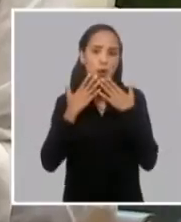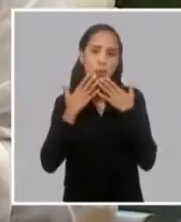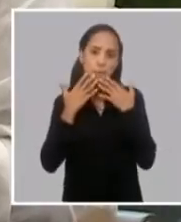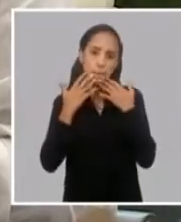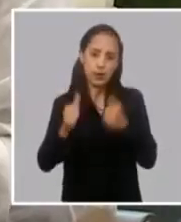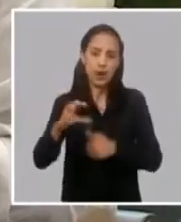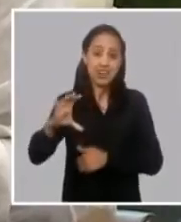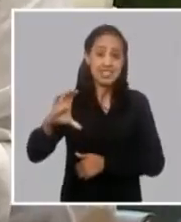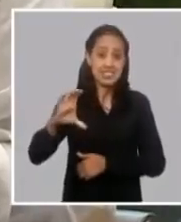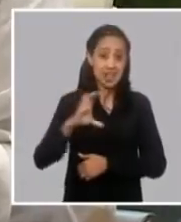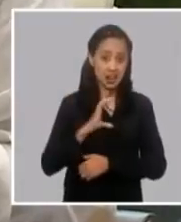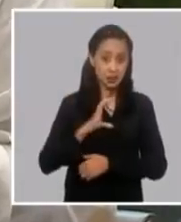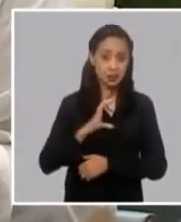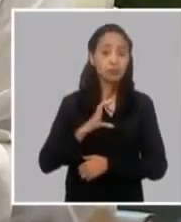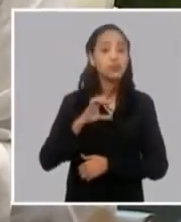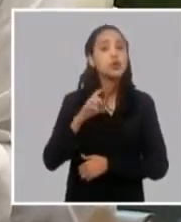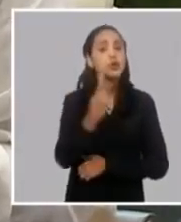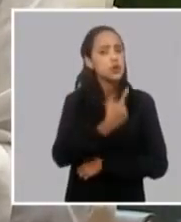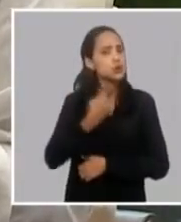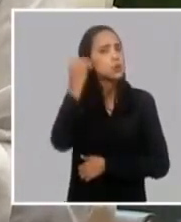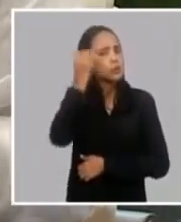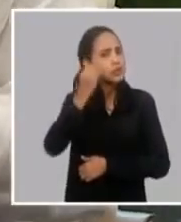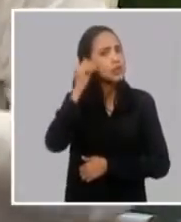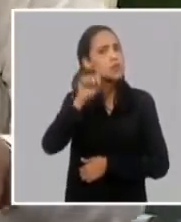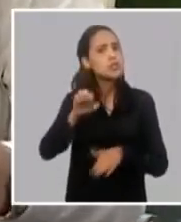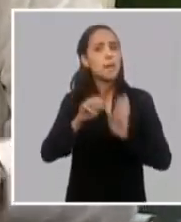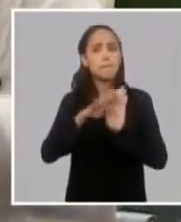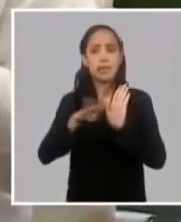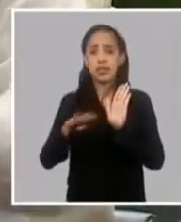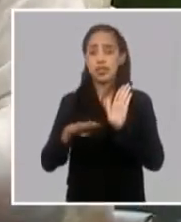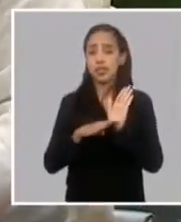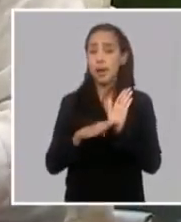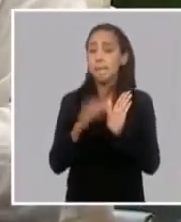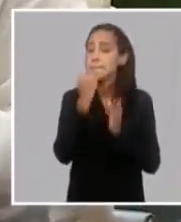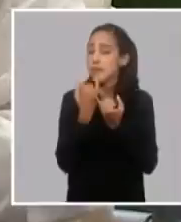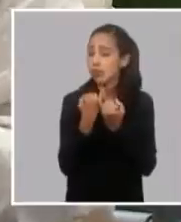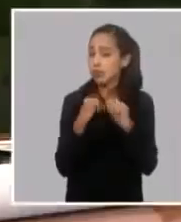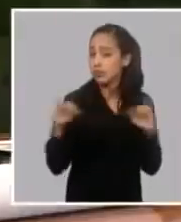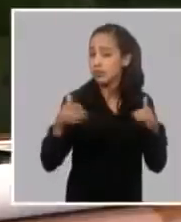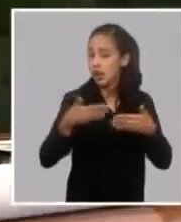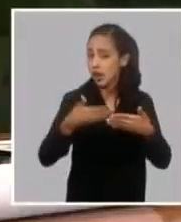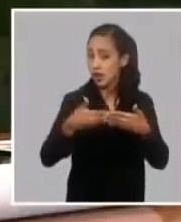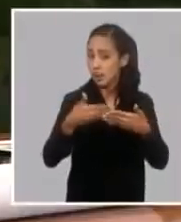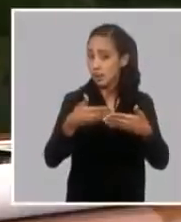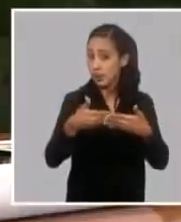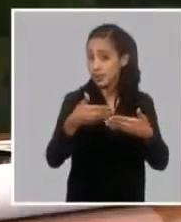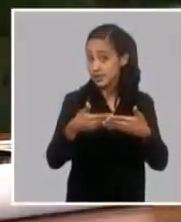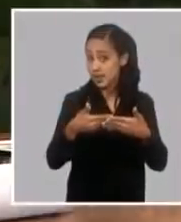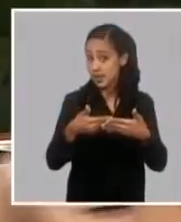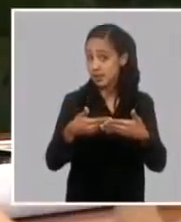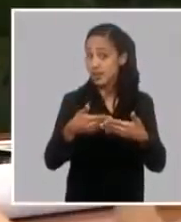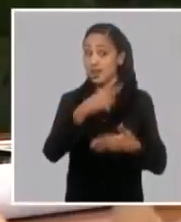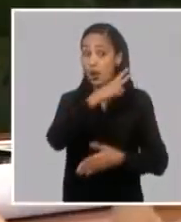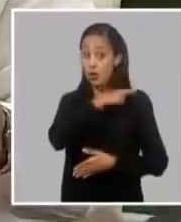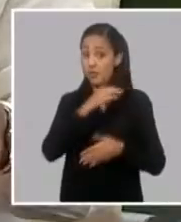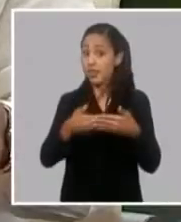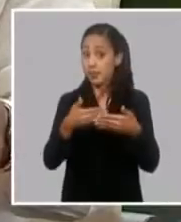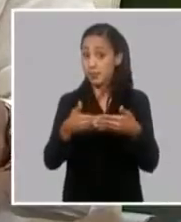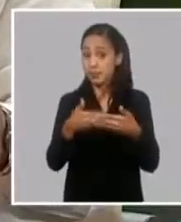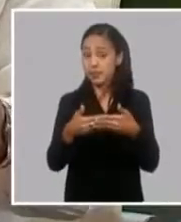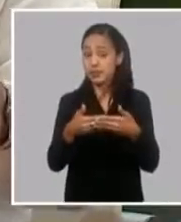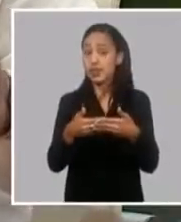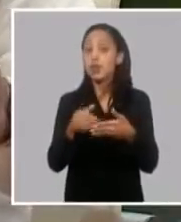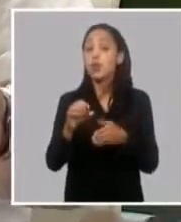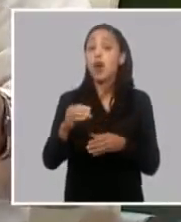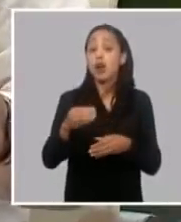es una medida que apreciamos que va a dotar de mucha más autonomía y responsabilidad repito la dirección de la empresa va a haber un fondo de salario aprobado a la